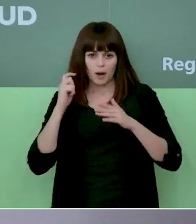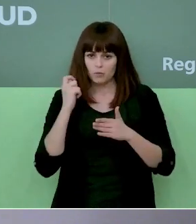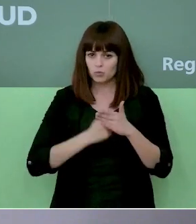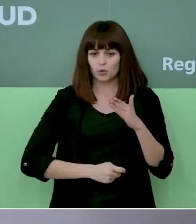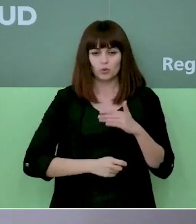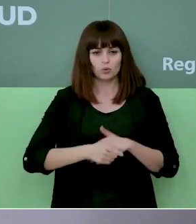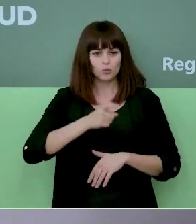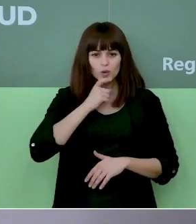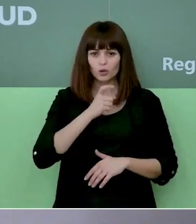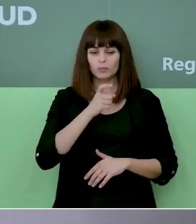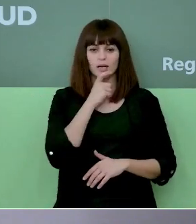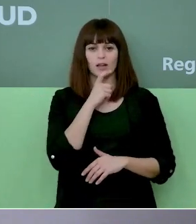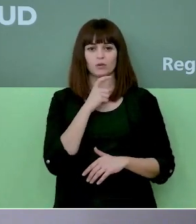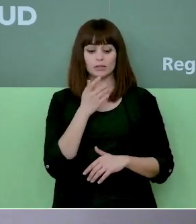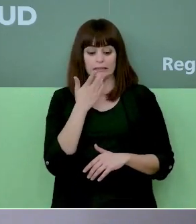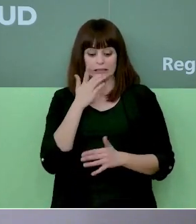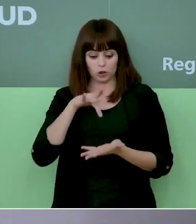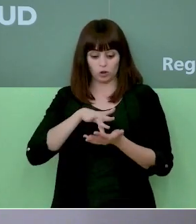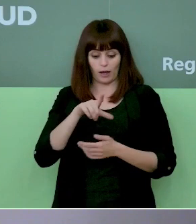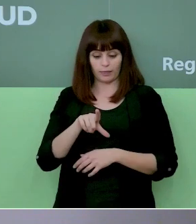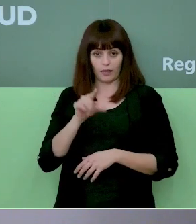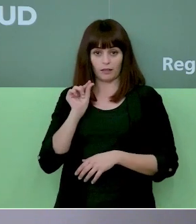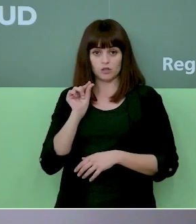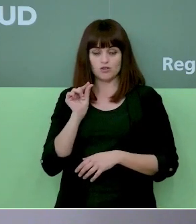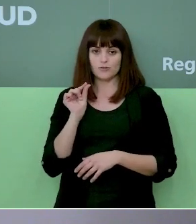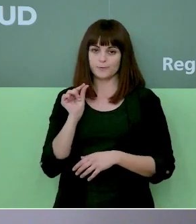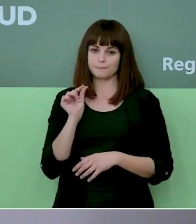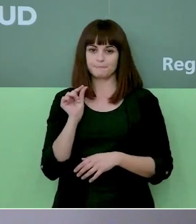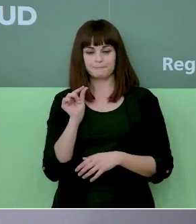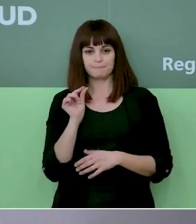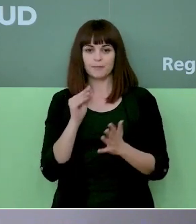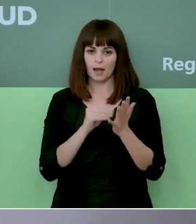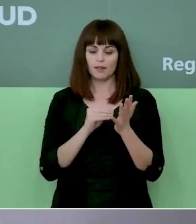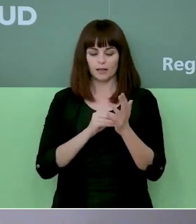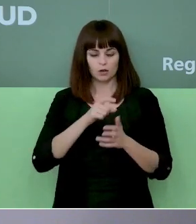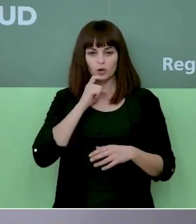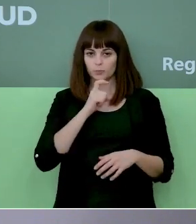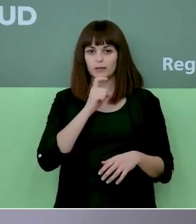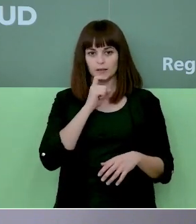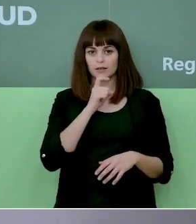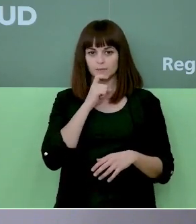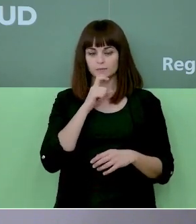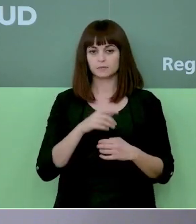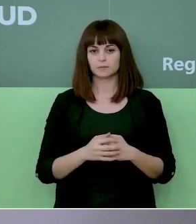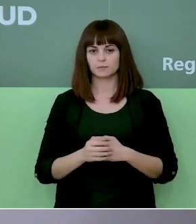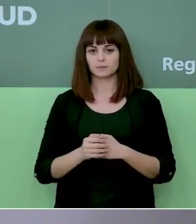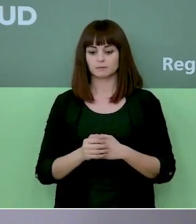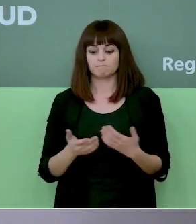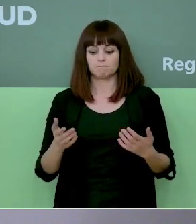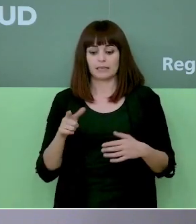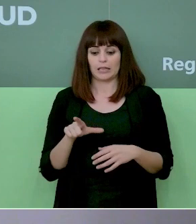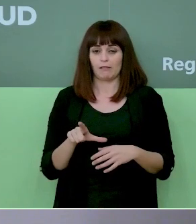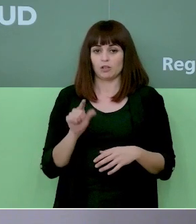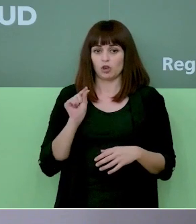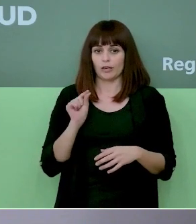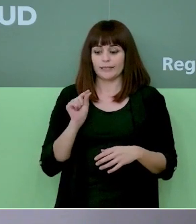complicado y en el que la toma de decisiones es a veces compleja y se toman decisiones